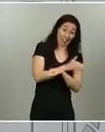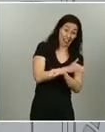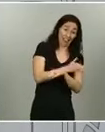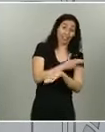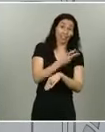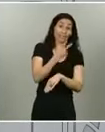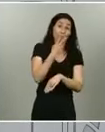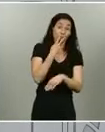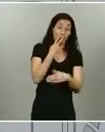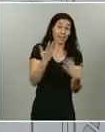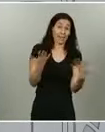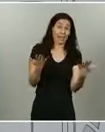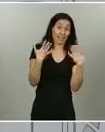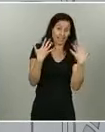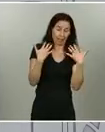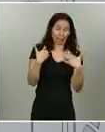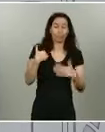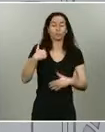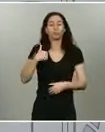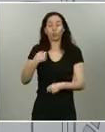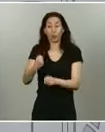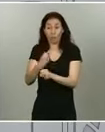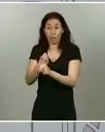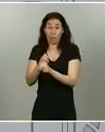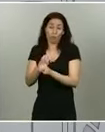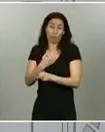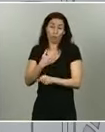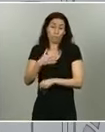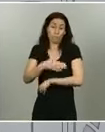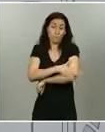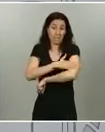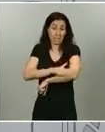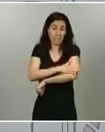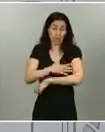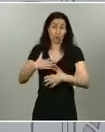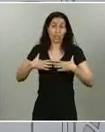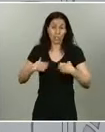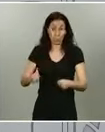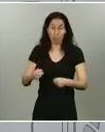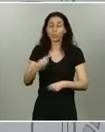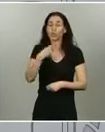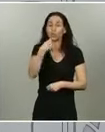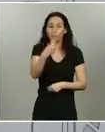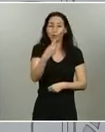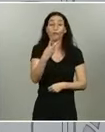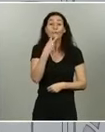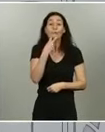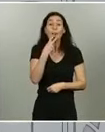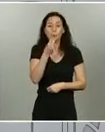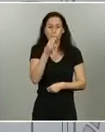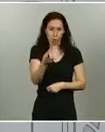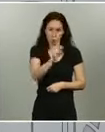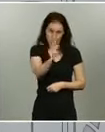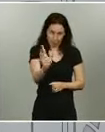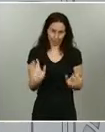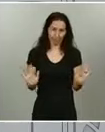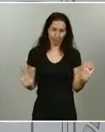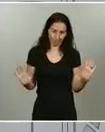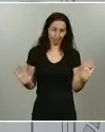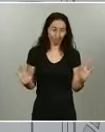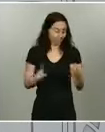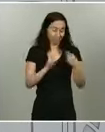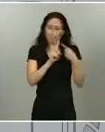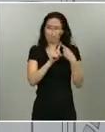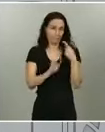yo trabajo en el Ministerio de Sanidad. Tengo que decir que fumar no es bueno. Ese es el primer punto.